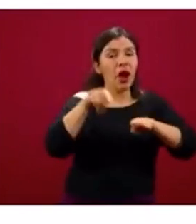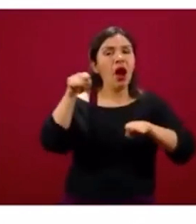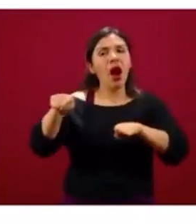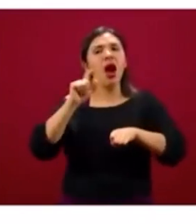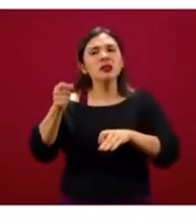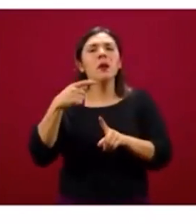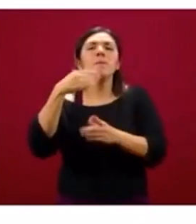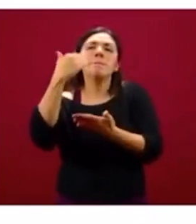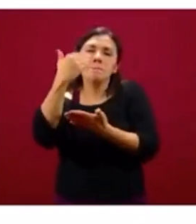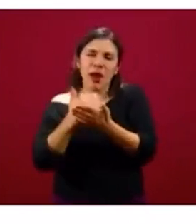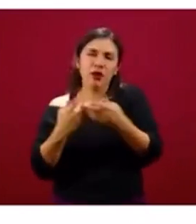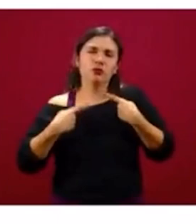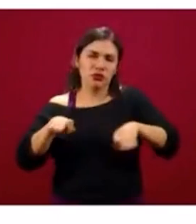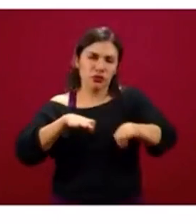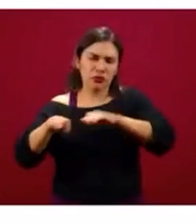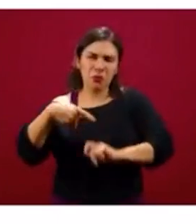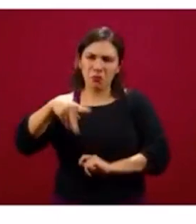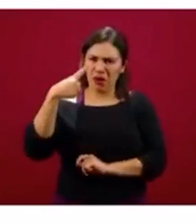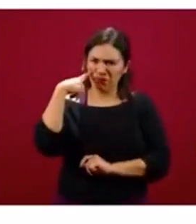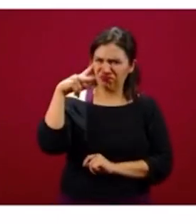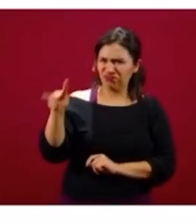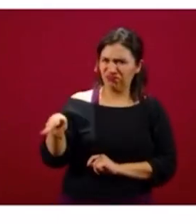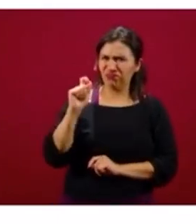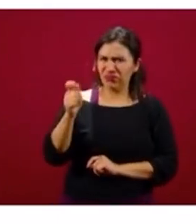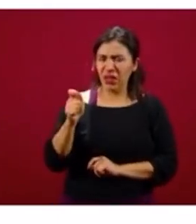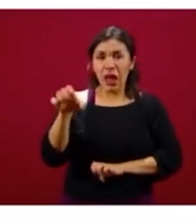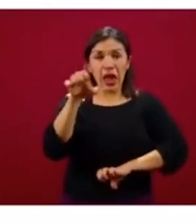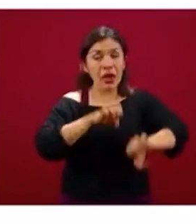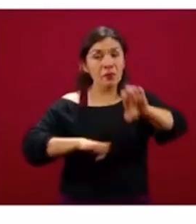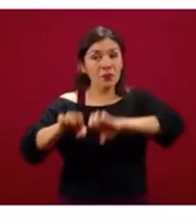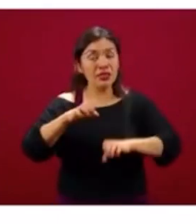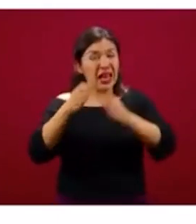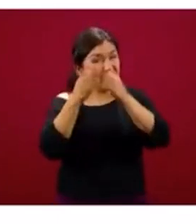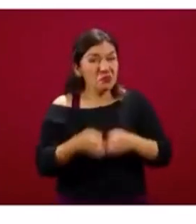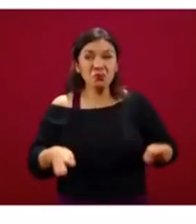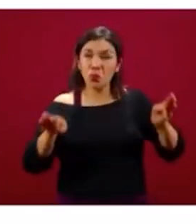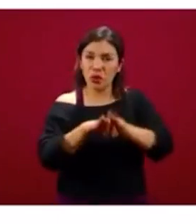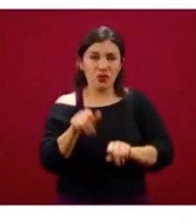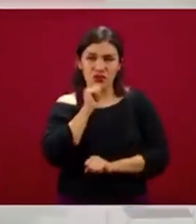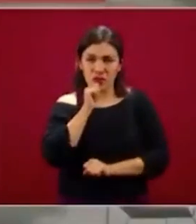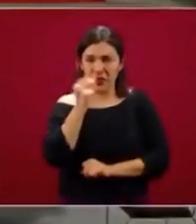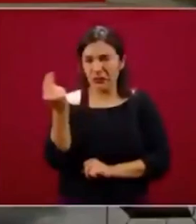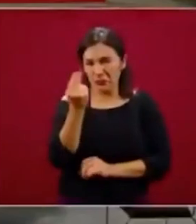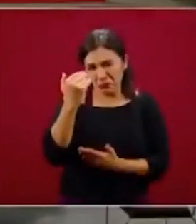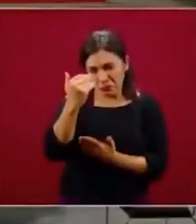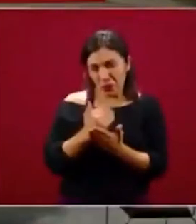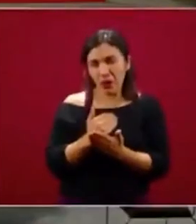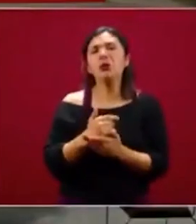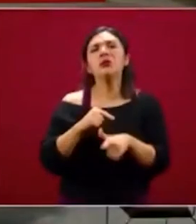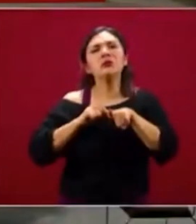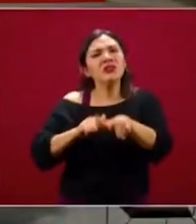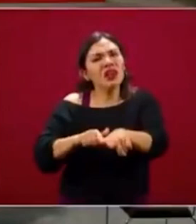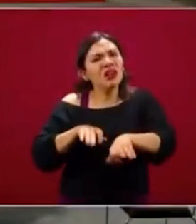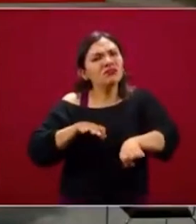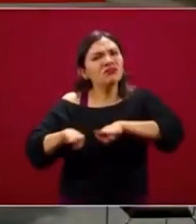llama la atención es que las empresas no esenciales siguieron trabajando